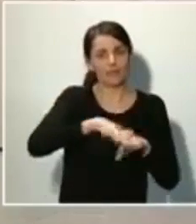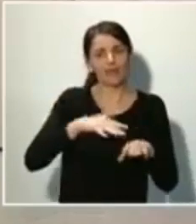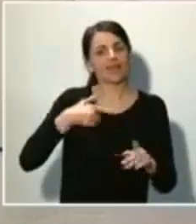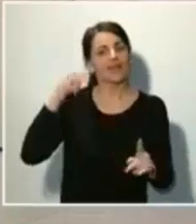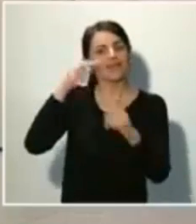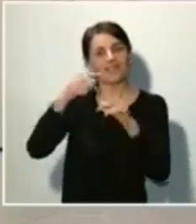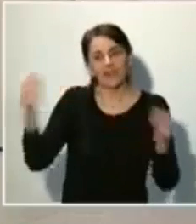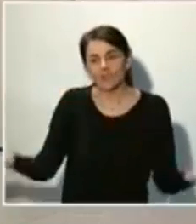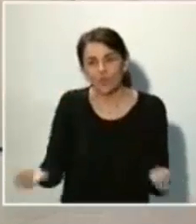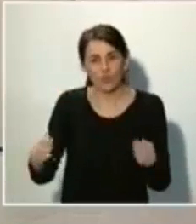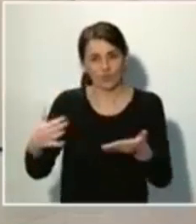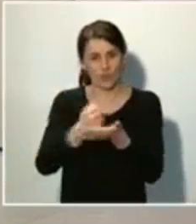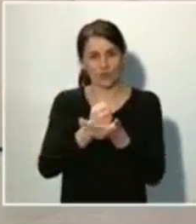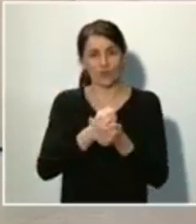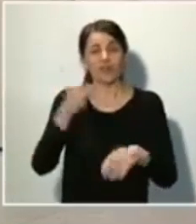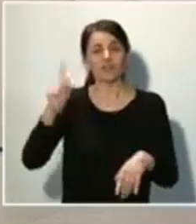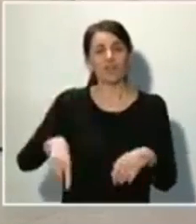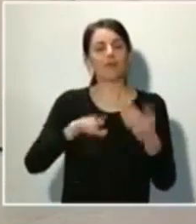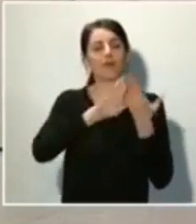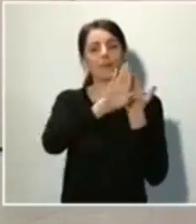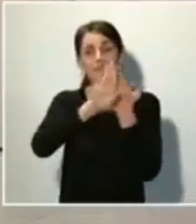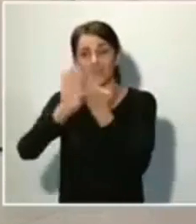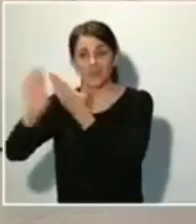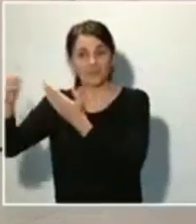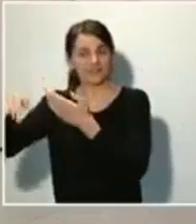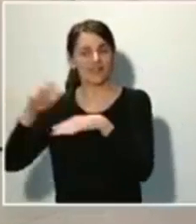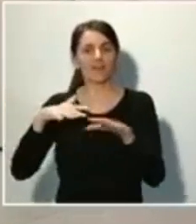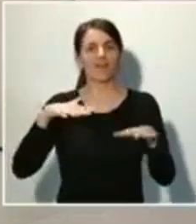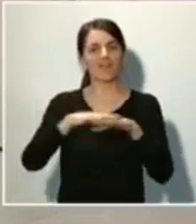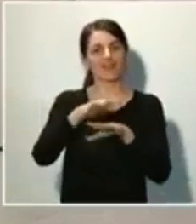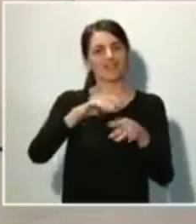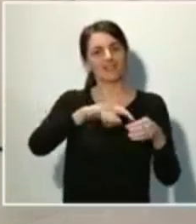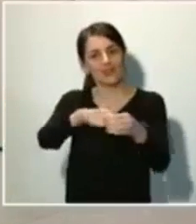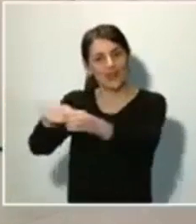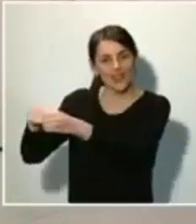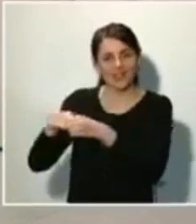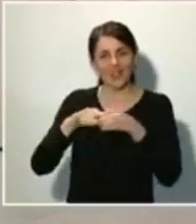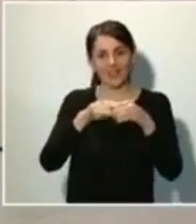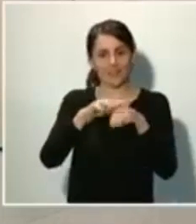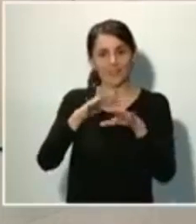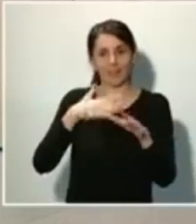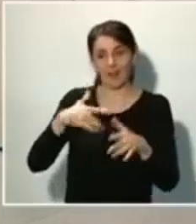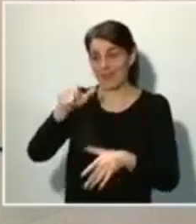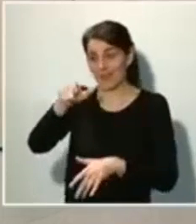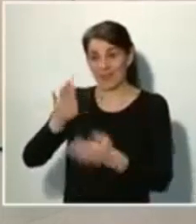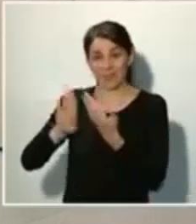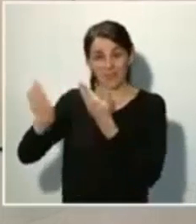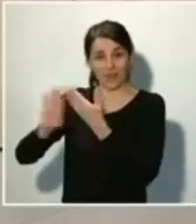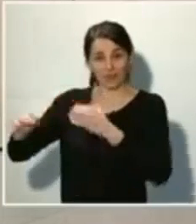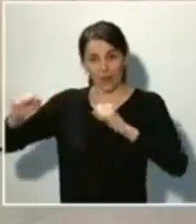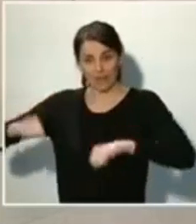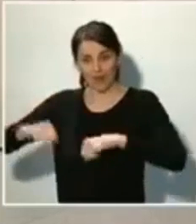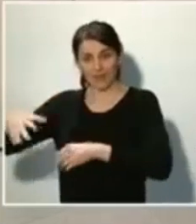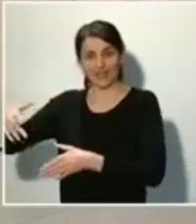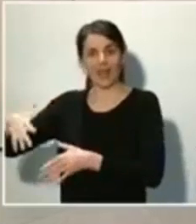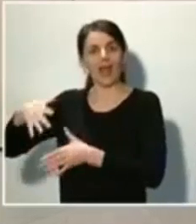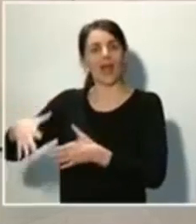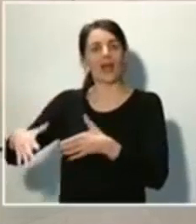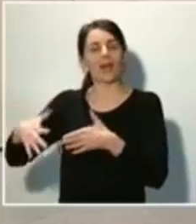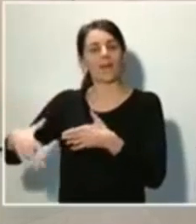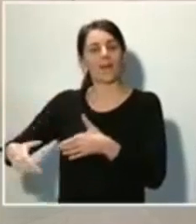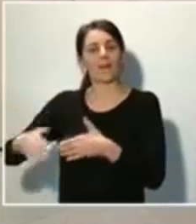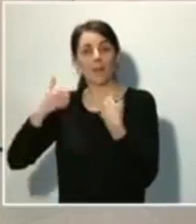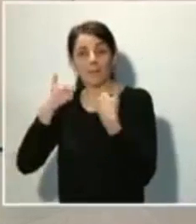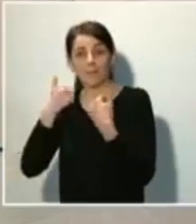vecinas que se organizan en redes de solidaridad para bajar la basura a sus vecinos más mayores, para cuidar a los niños o para desinfectar